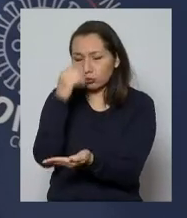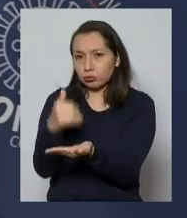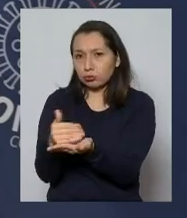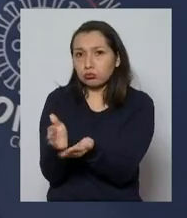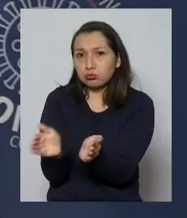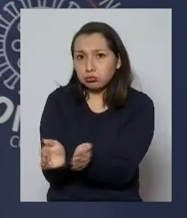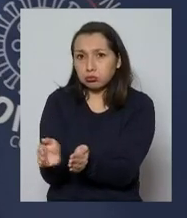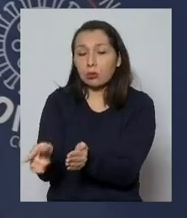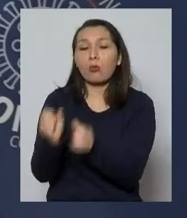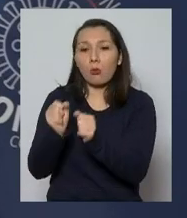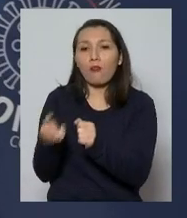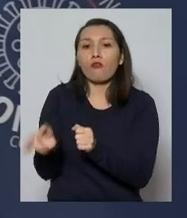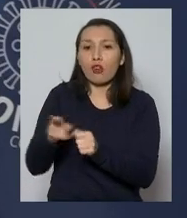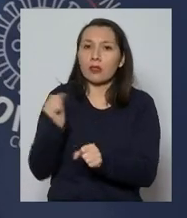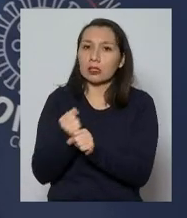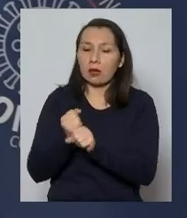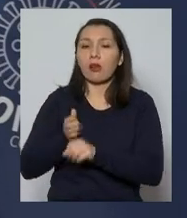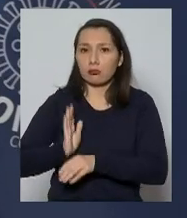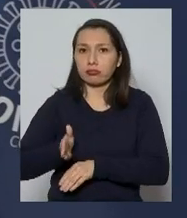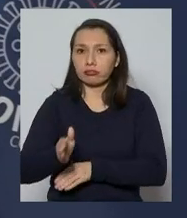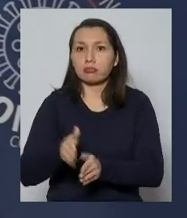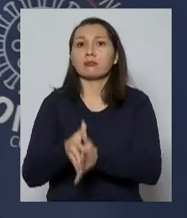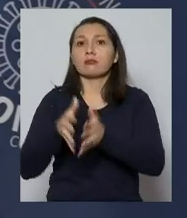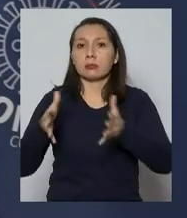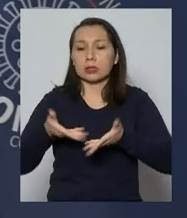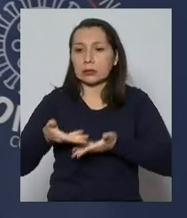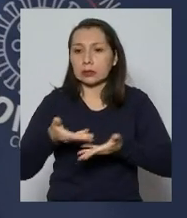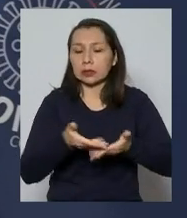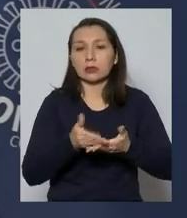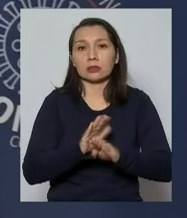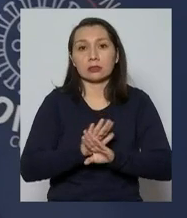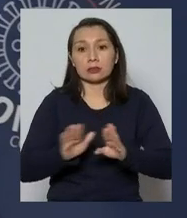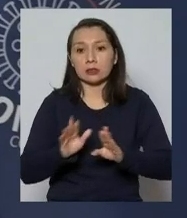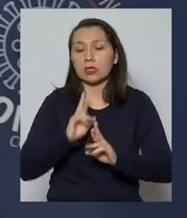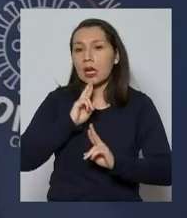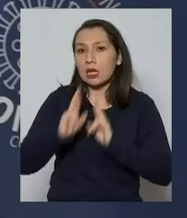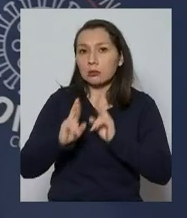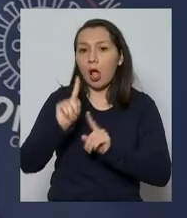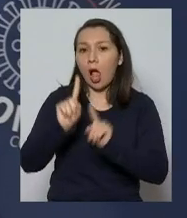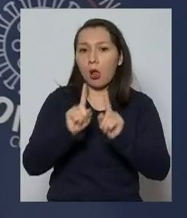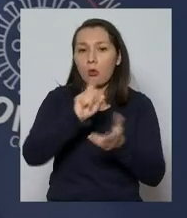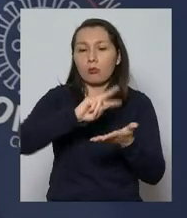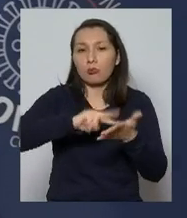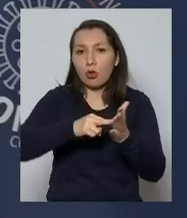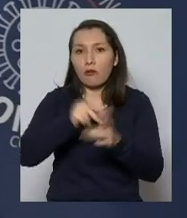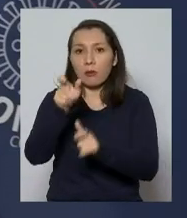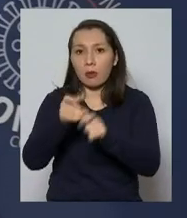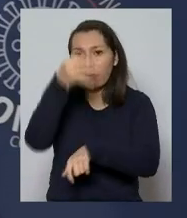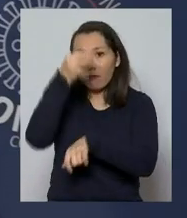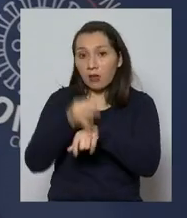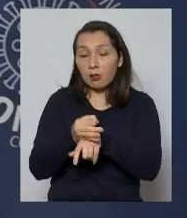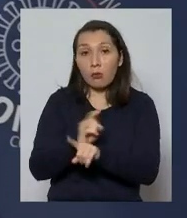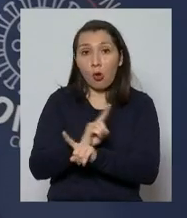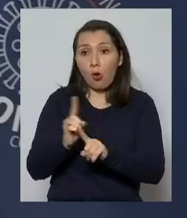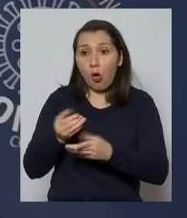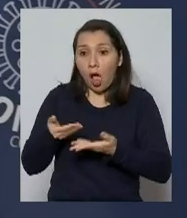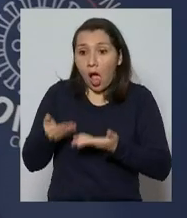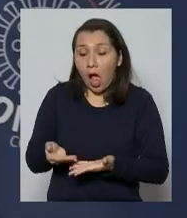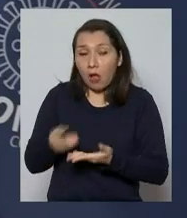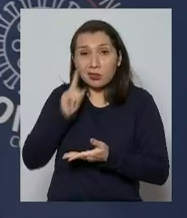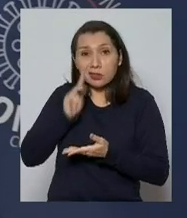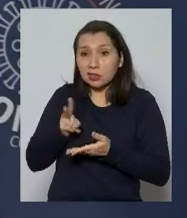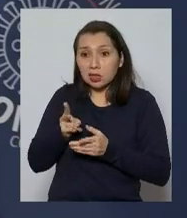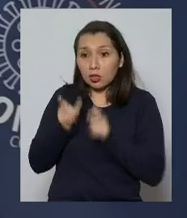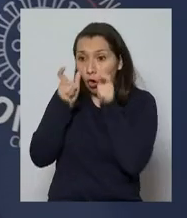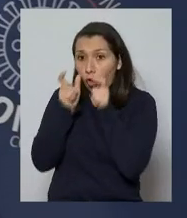vuelva a trabajar vigorosamente para sacar, resolver problemas que, si no lo hacemos ahora,